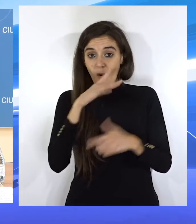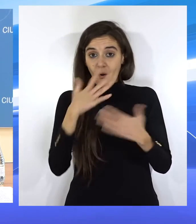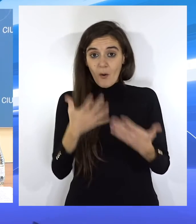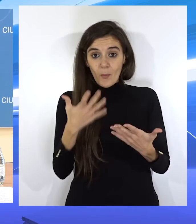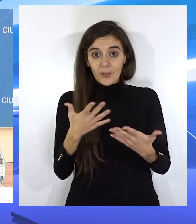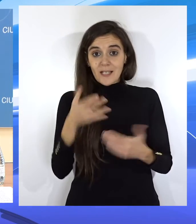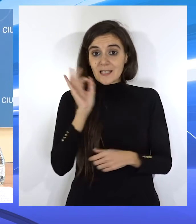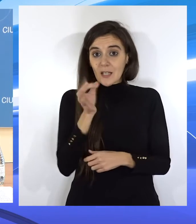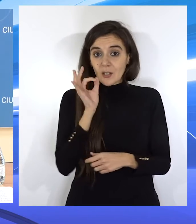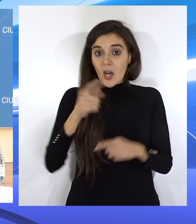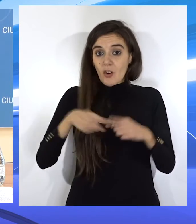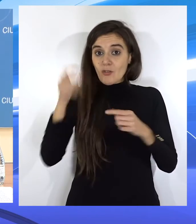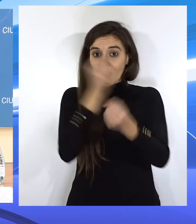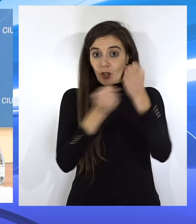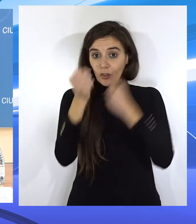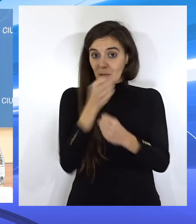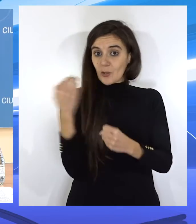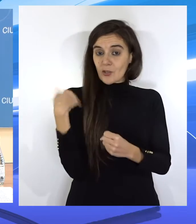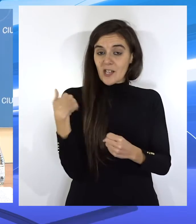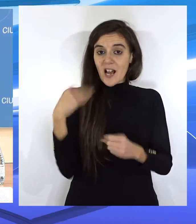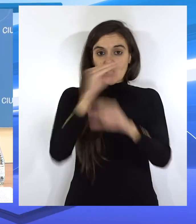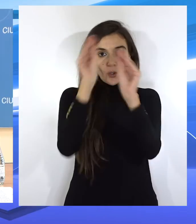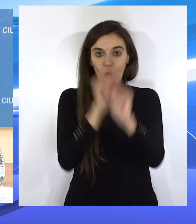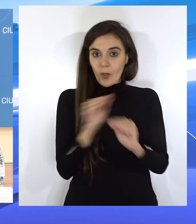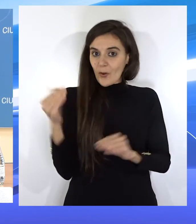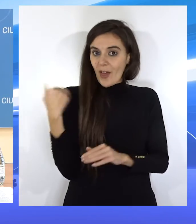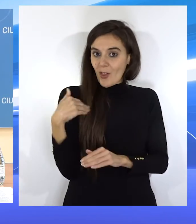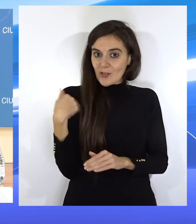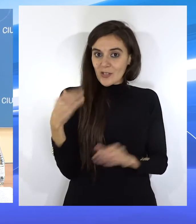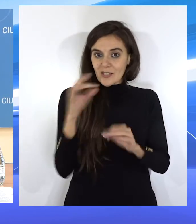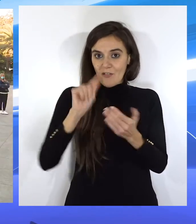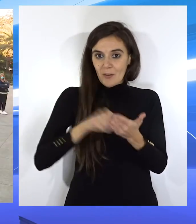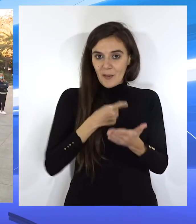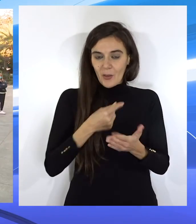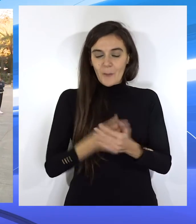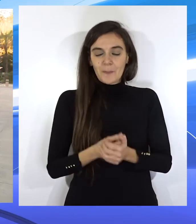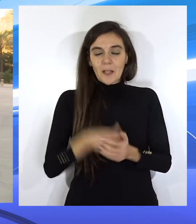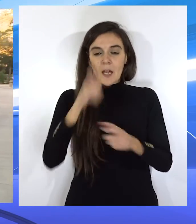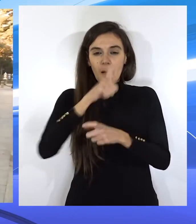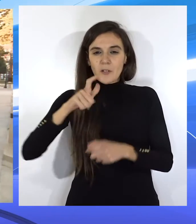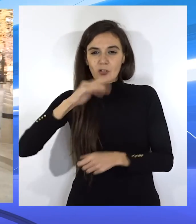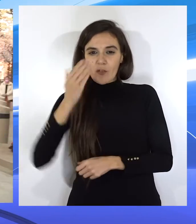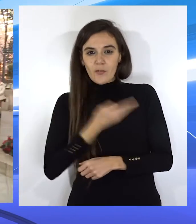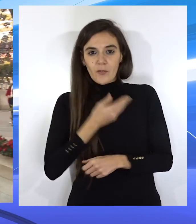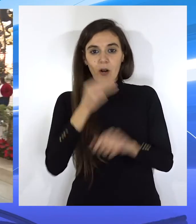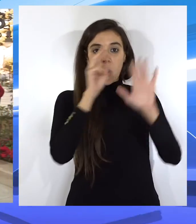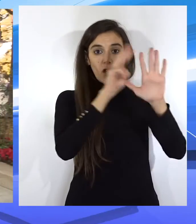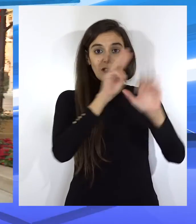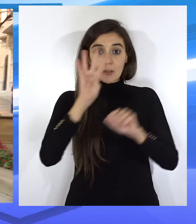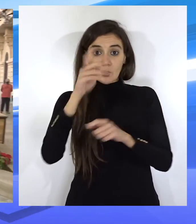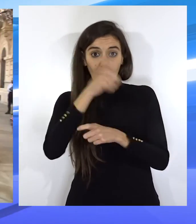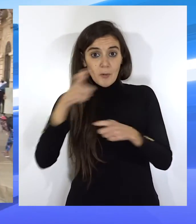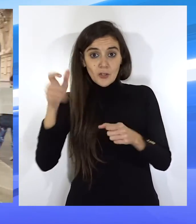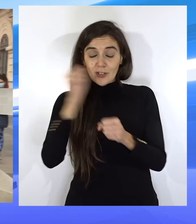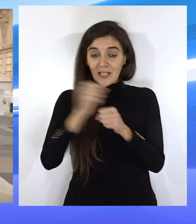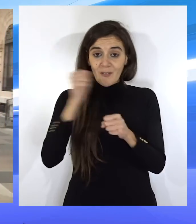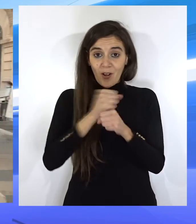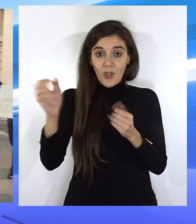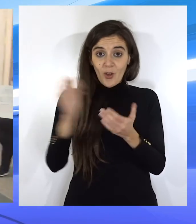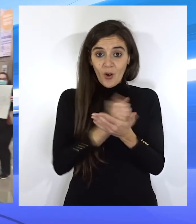...porque verdaderamente si es cosa económica... ...ya está totalmente hecho y firmado. Los afectados son 84 personas,